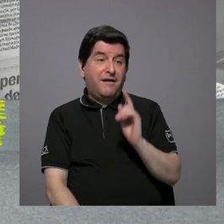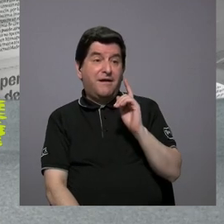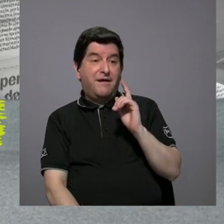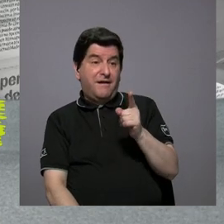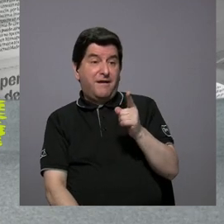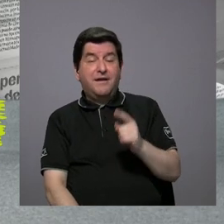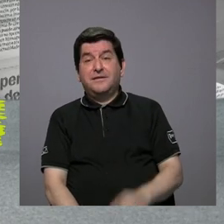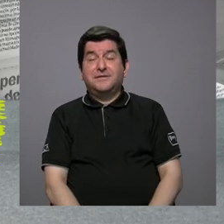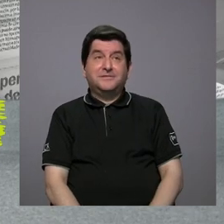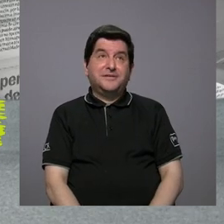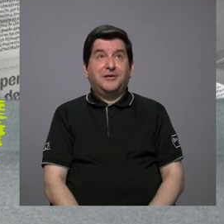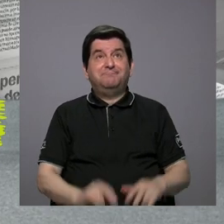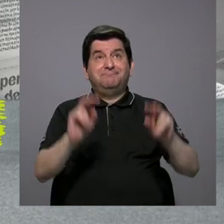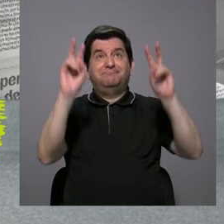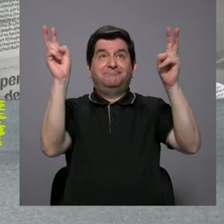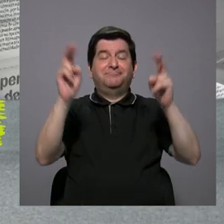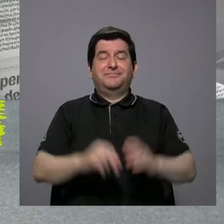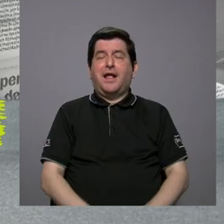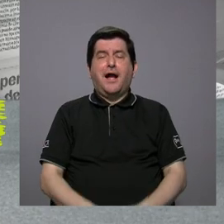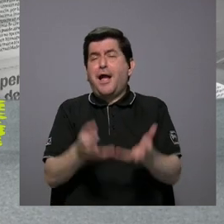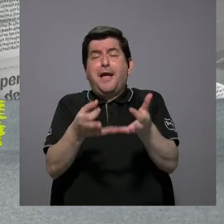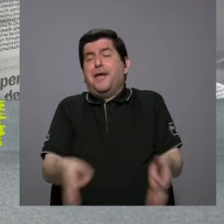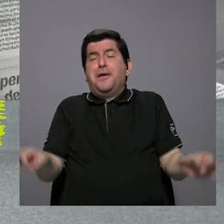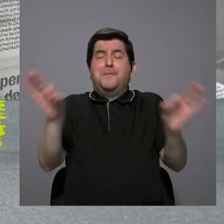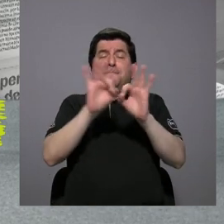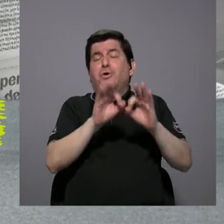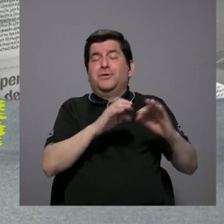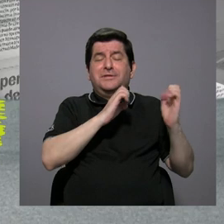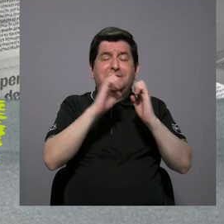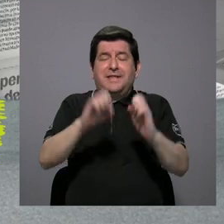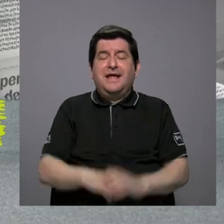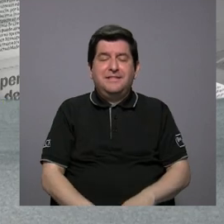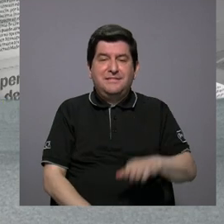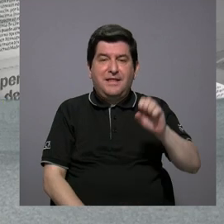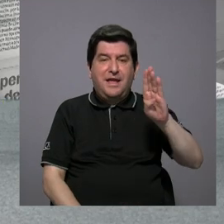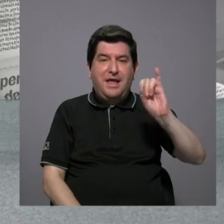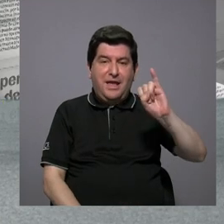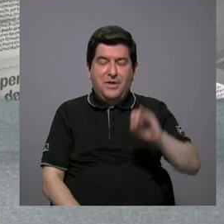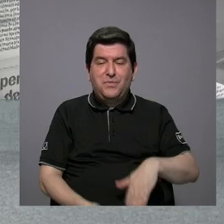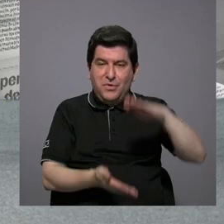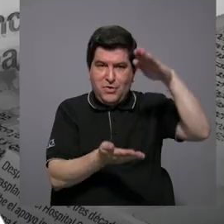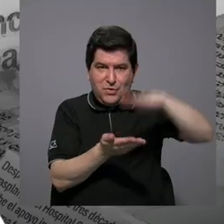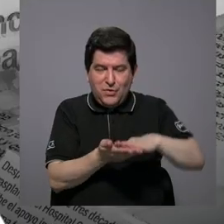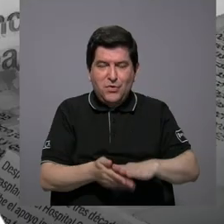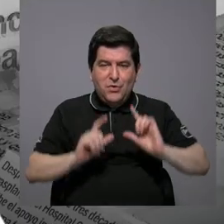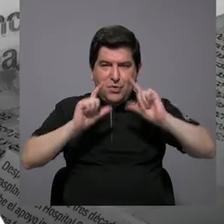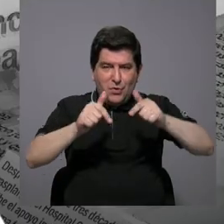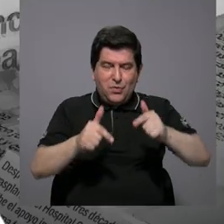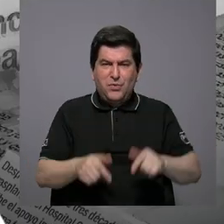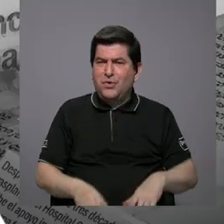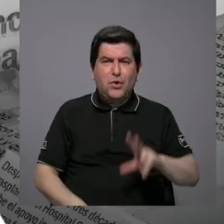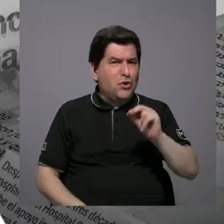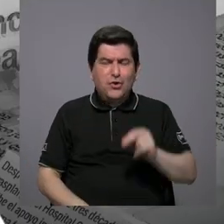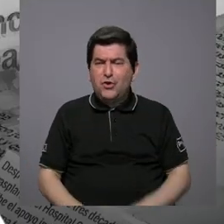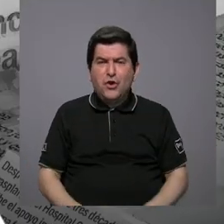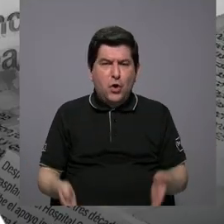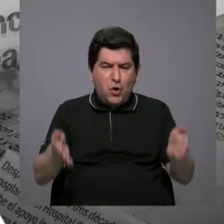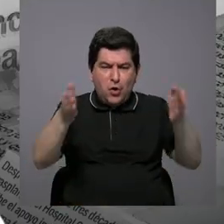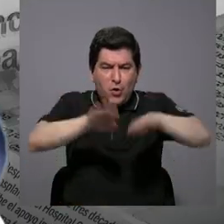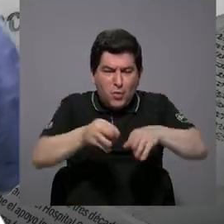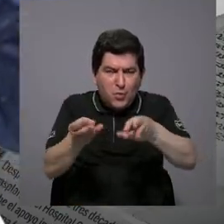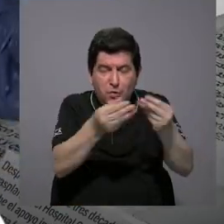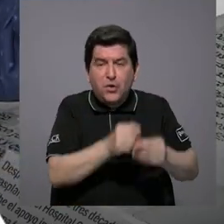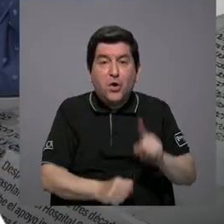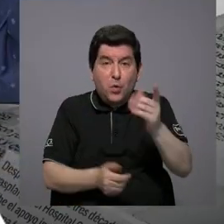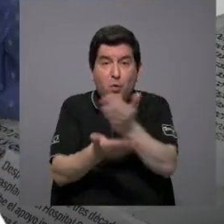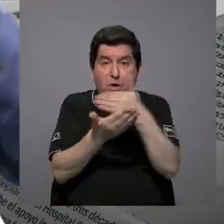la gran estrategia de EBI, para reducir la cantidad de desechos a enterrar, entonces una parte de ellos la